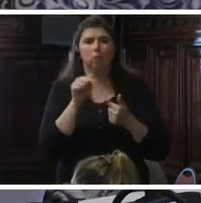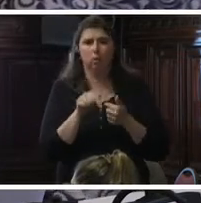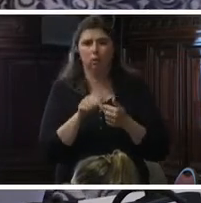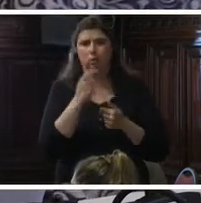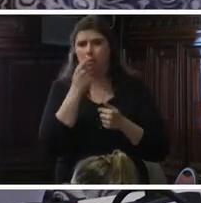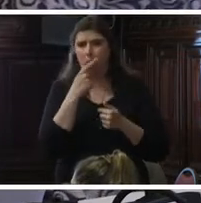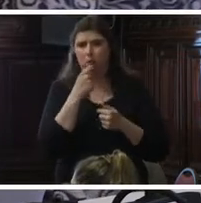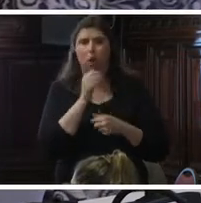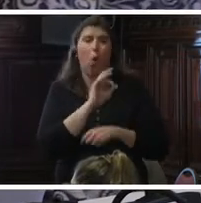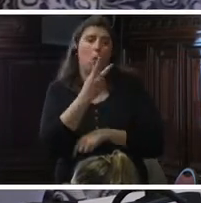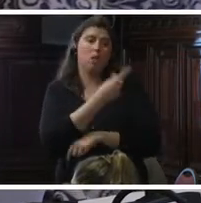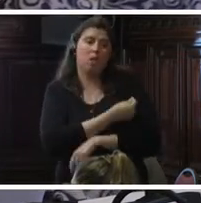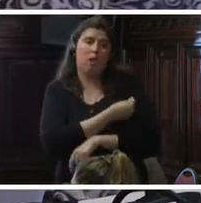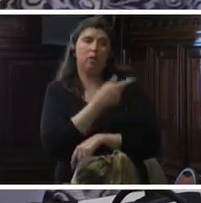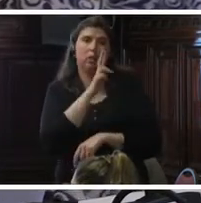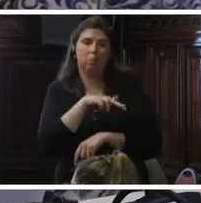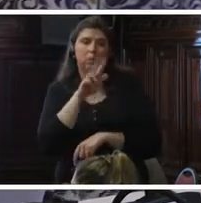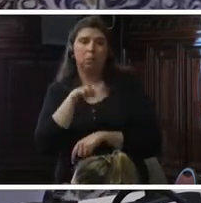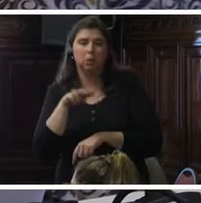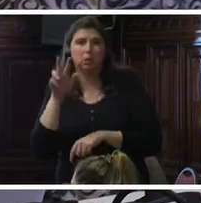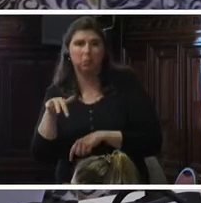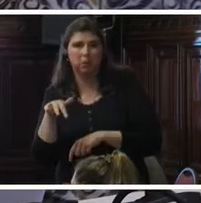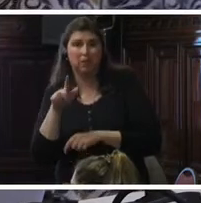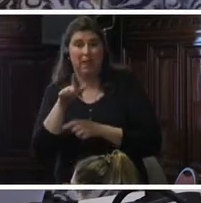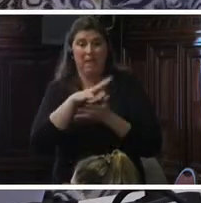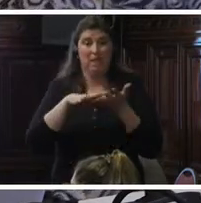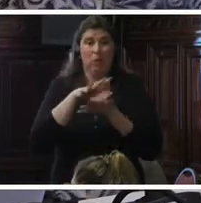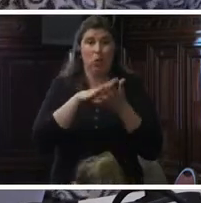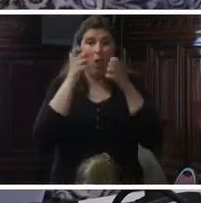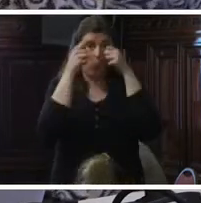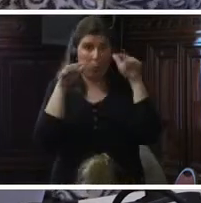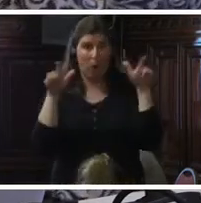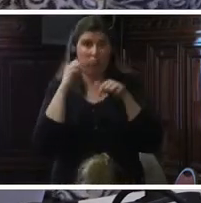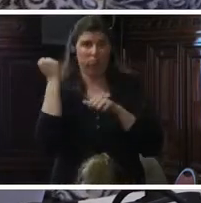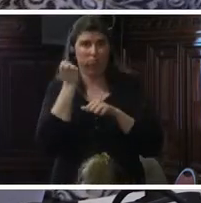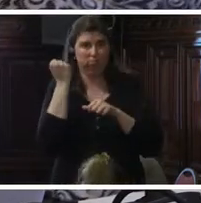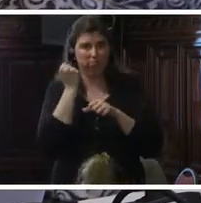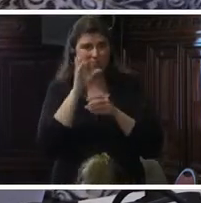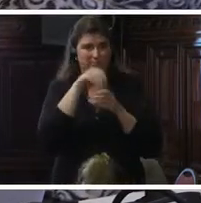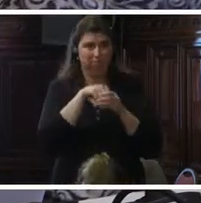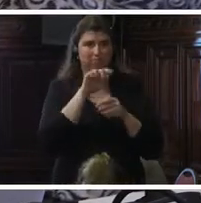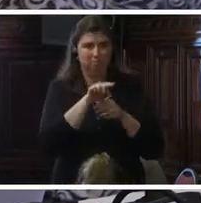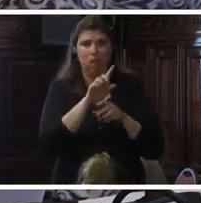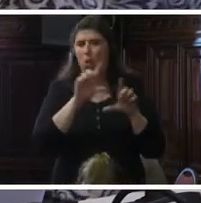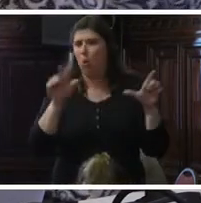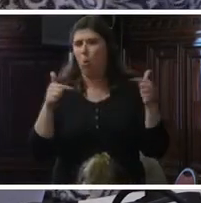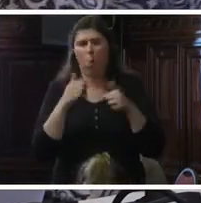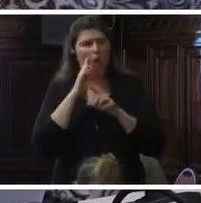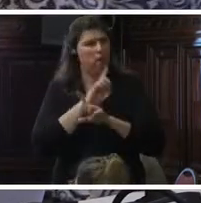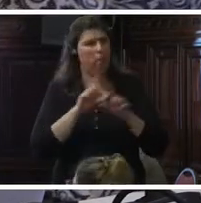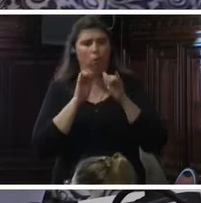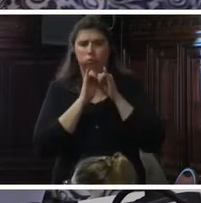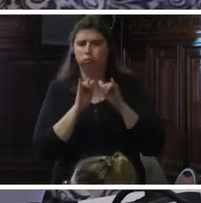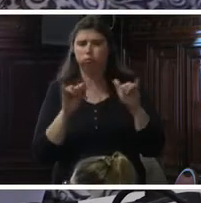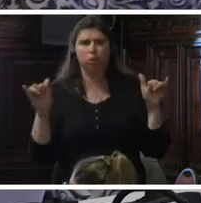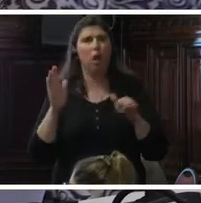por ejemplo, el caso de inyectables trimestrales, que es uno de los más usados en zonas rurales. Además, no se evidencia campañas de información